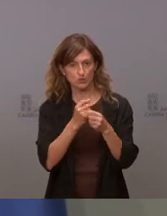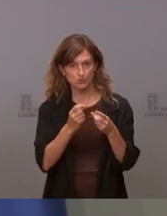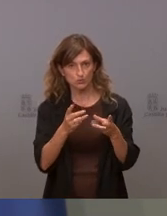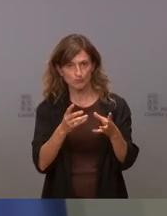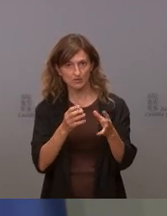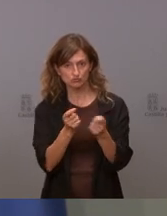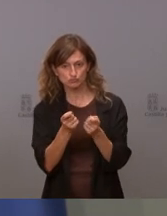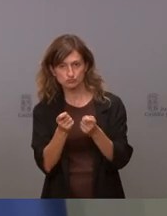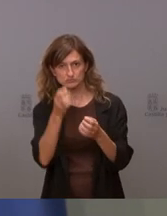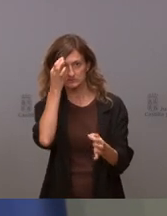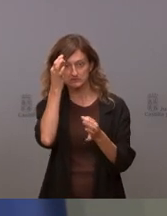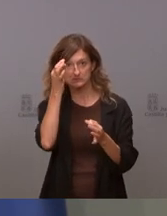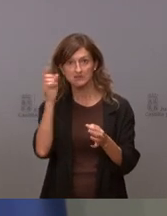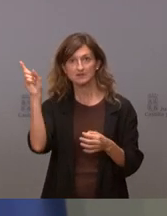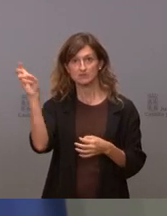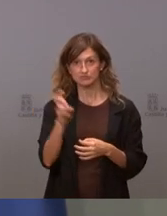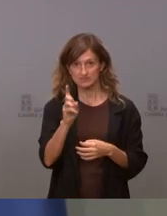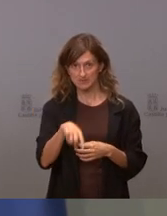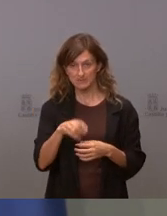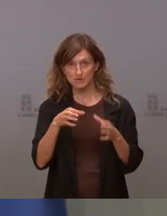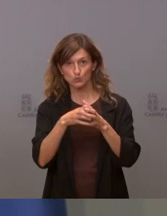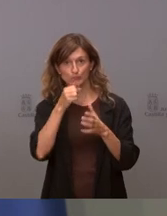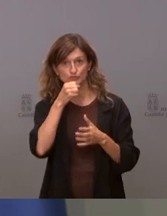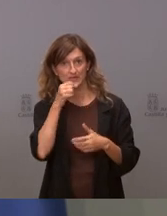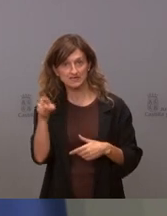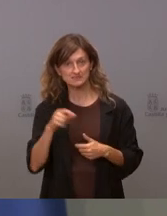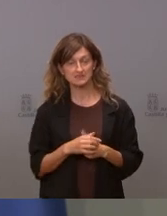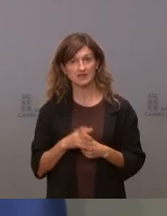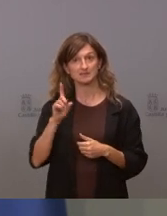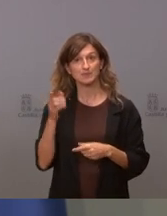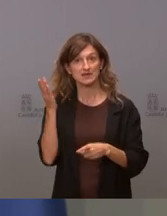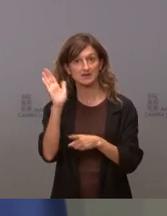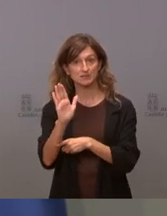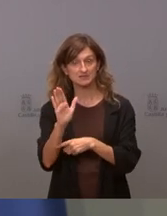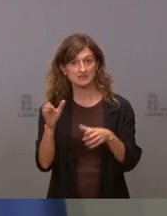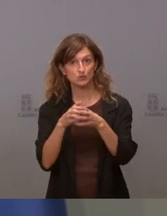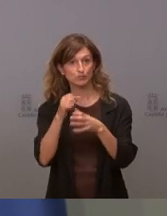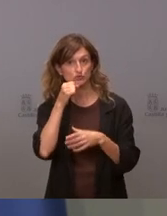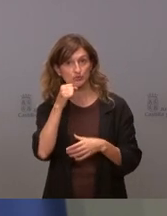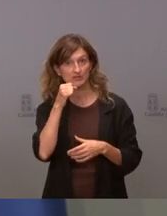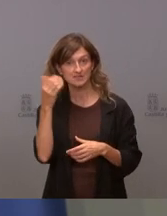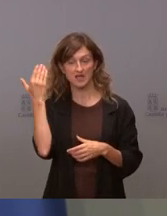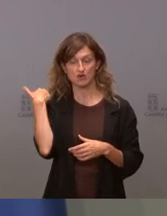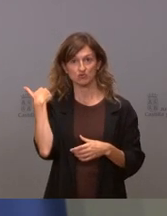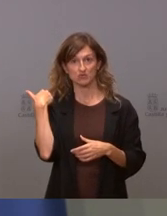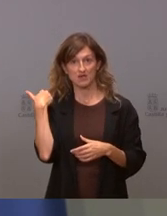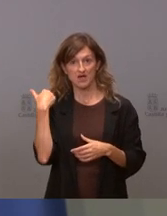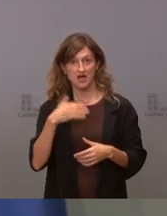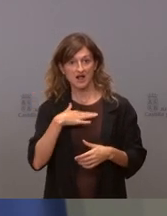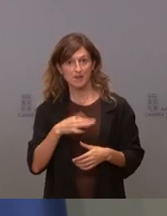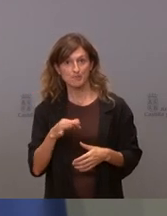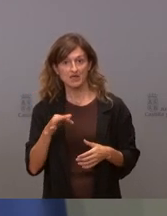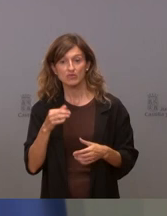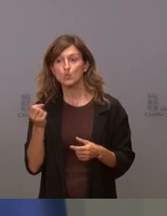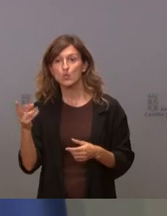allí estaba el Partido Socialista allí estaba una representante del Partido Socialista que el otro día fue incapaz de decirme cuántos médicos había